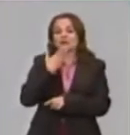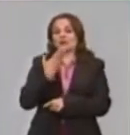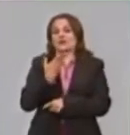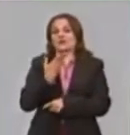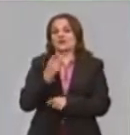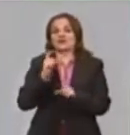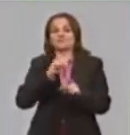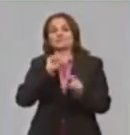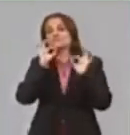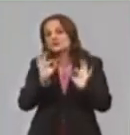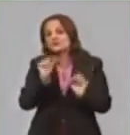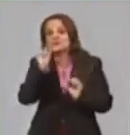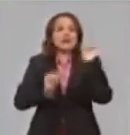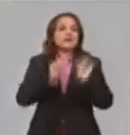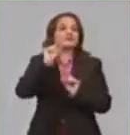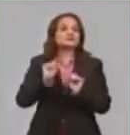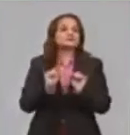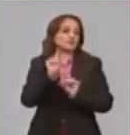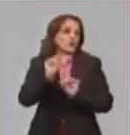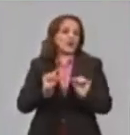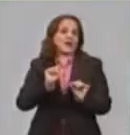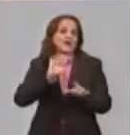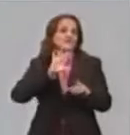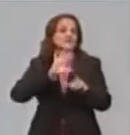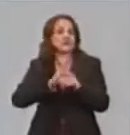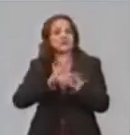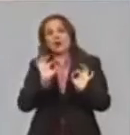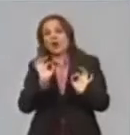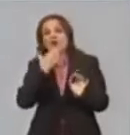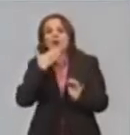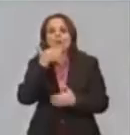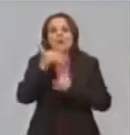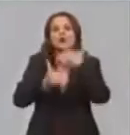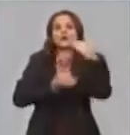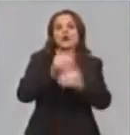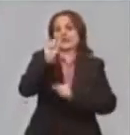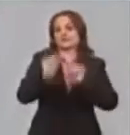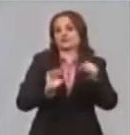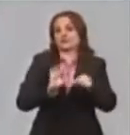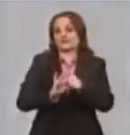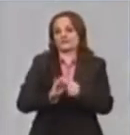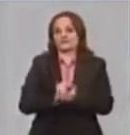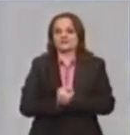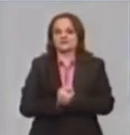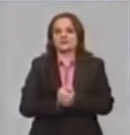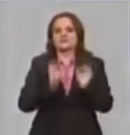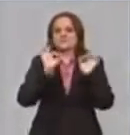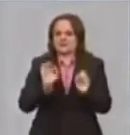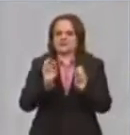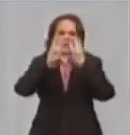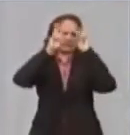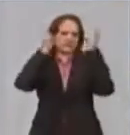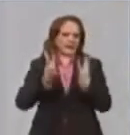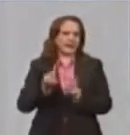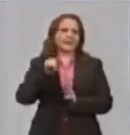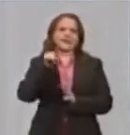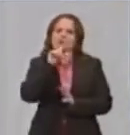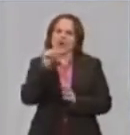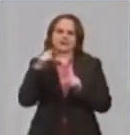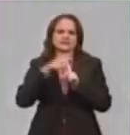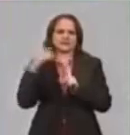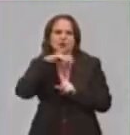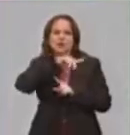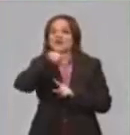en cómo evoluciona el paciente. Las redes sociales y las nuevas tecnologías también juegan un rol importante.